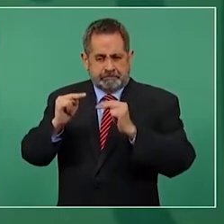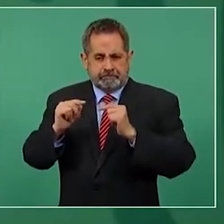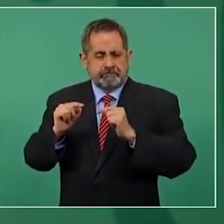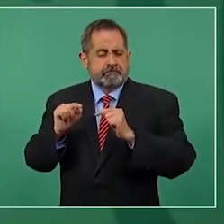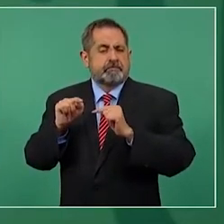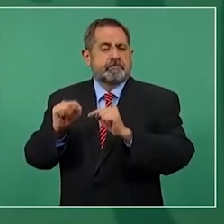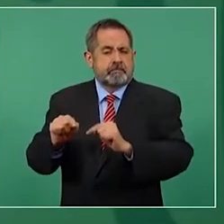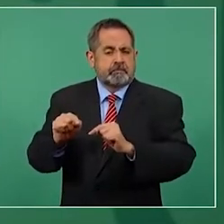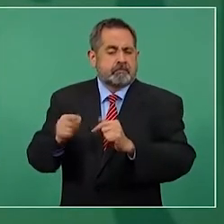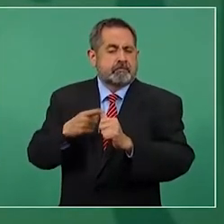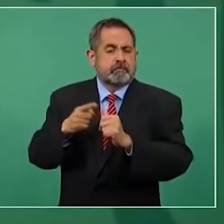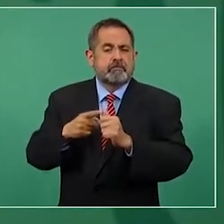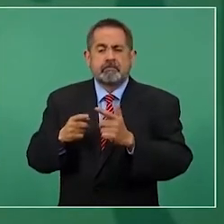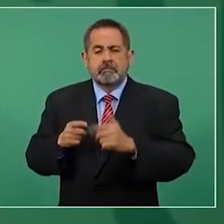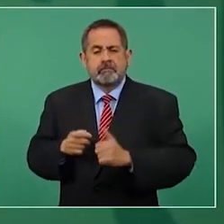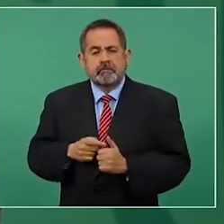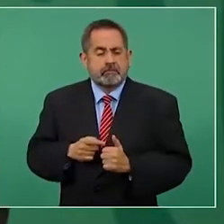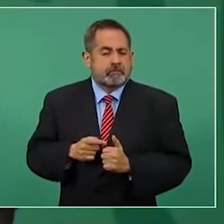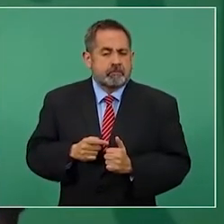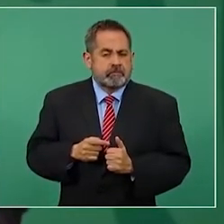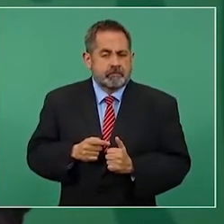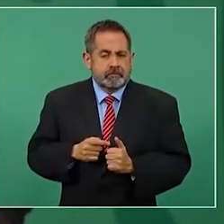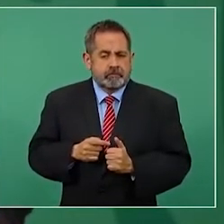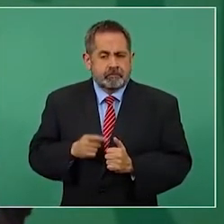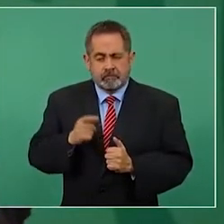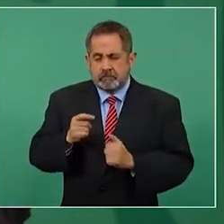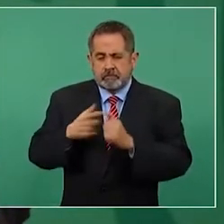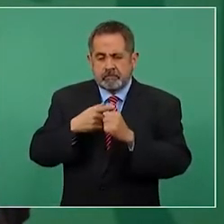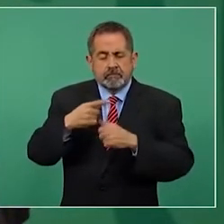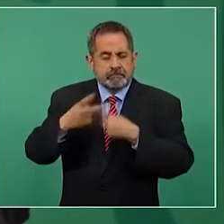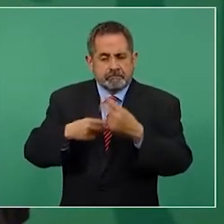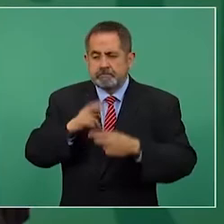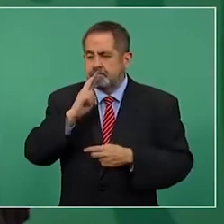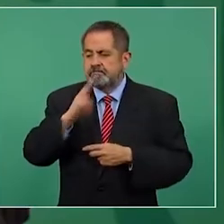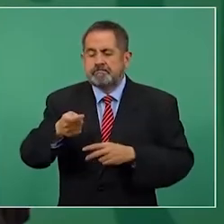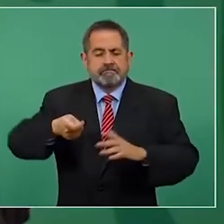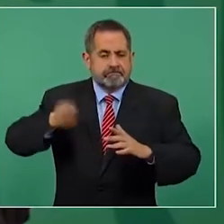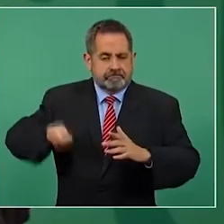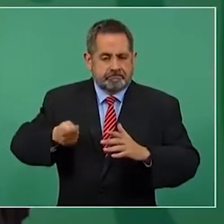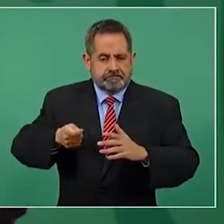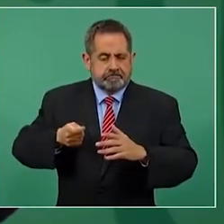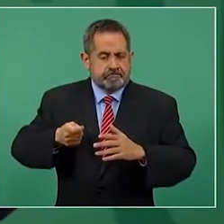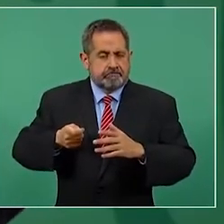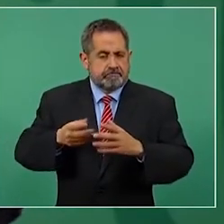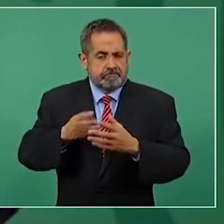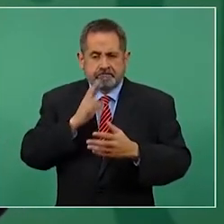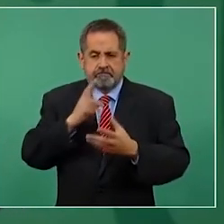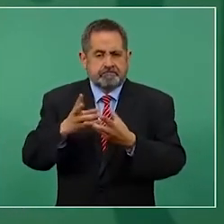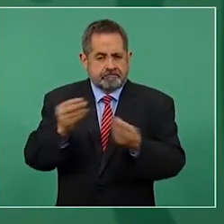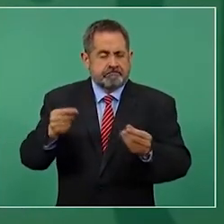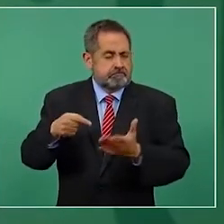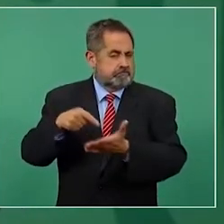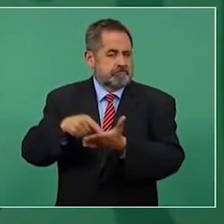resuelvan con